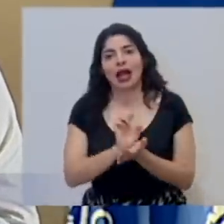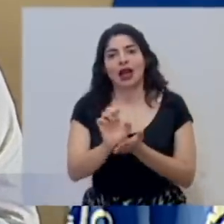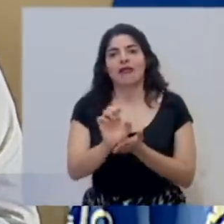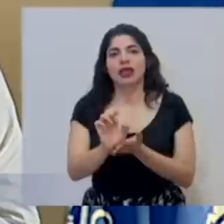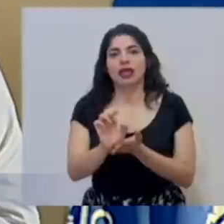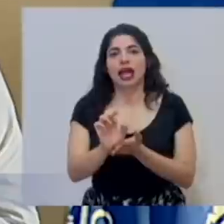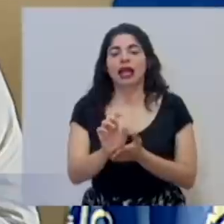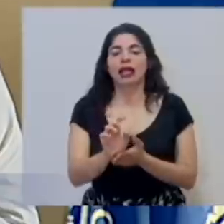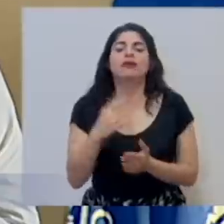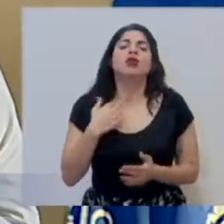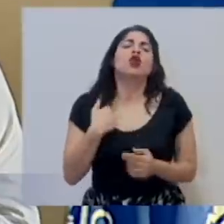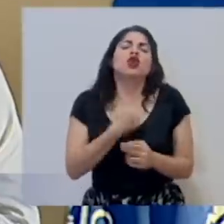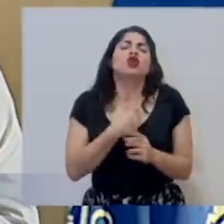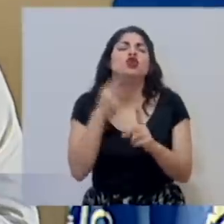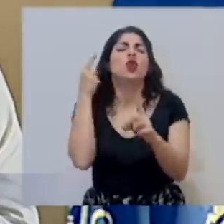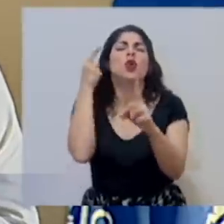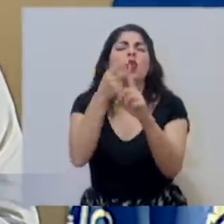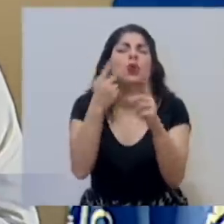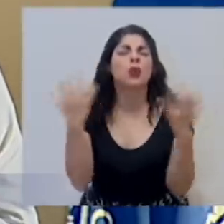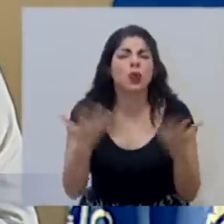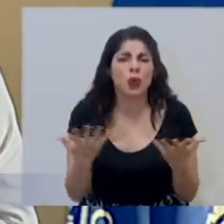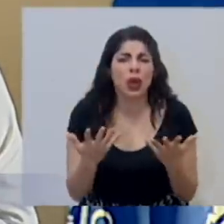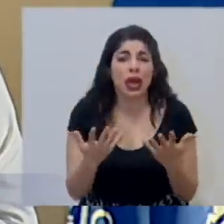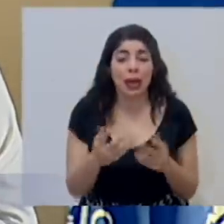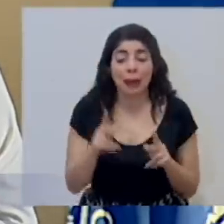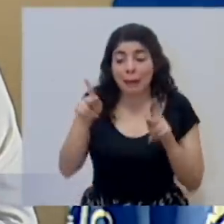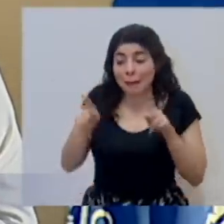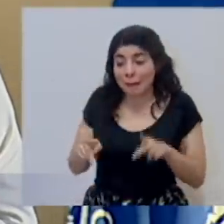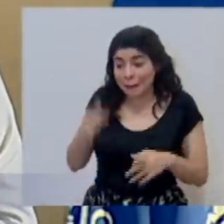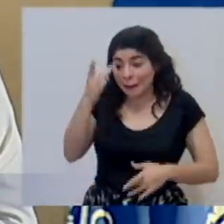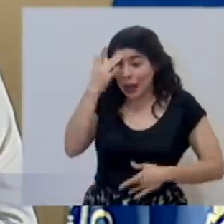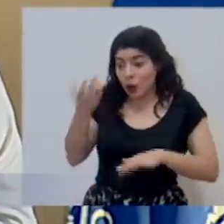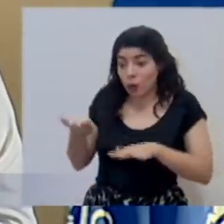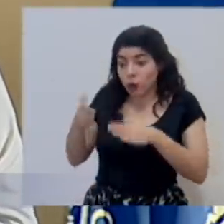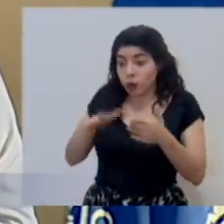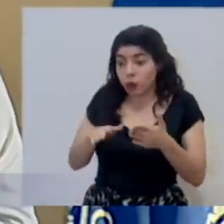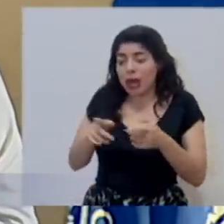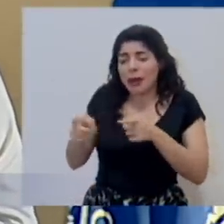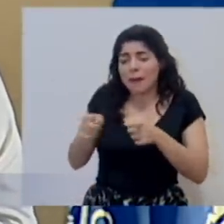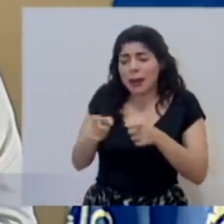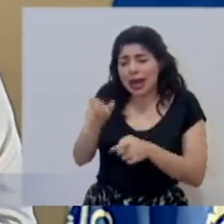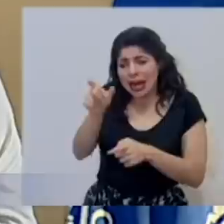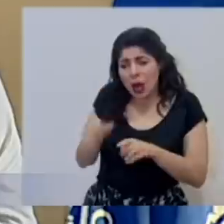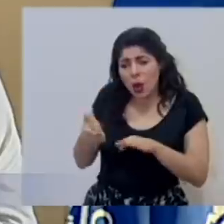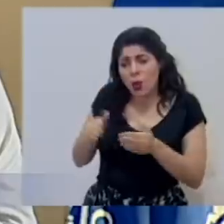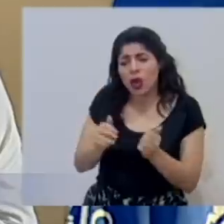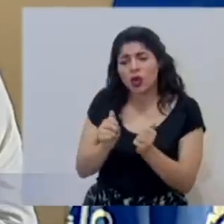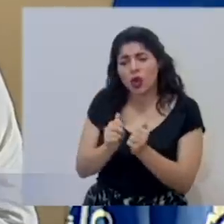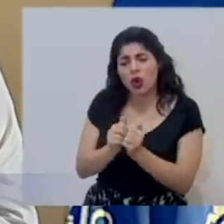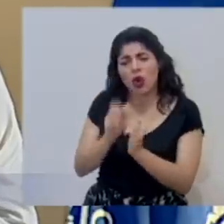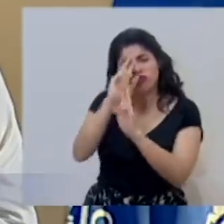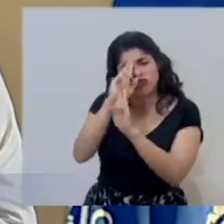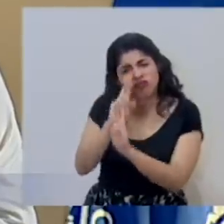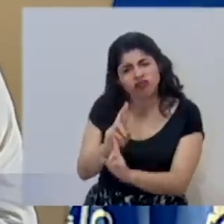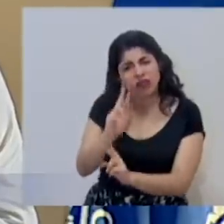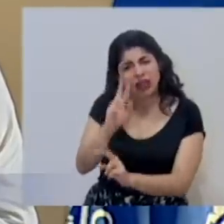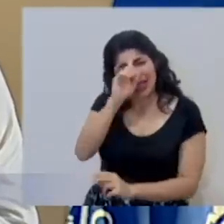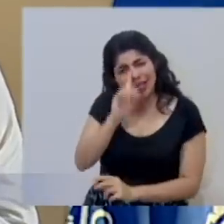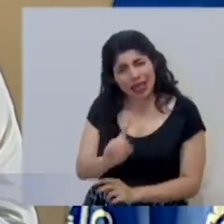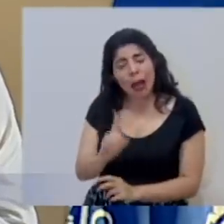manejo, nuestra meta es que el manejo de los pacientes que fallecen sea el más digno posible y evitar